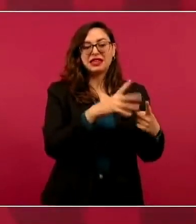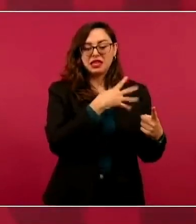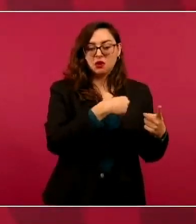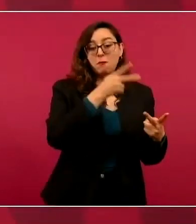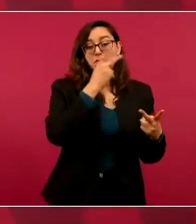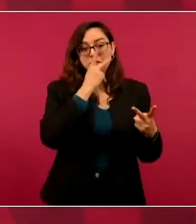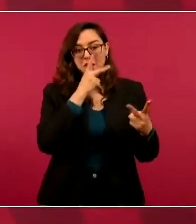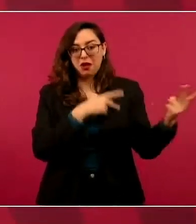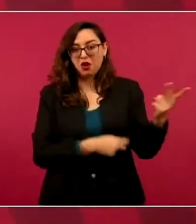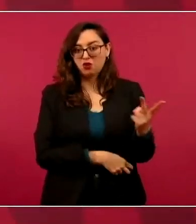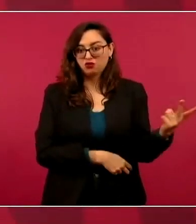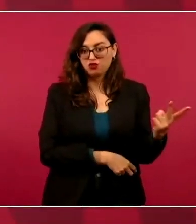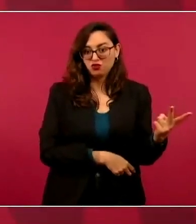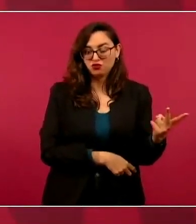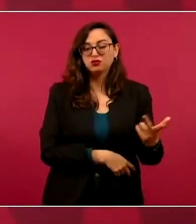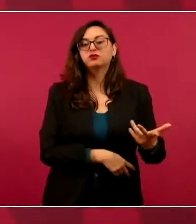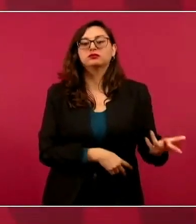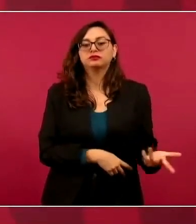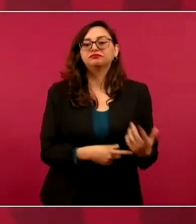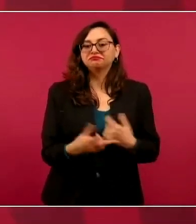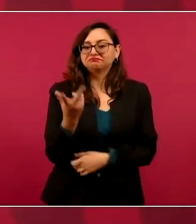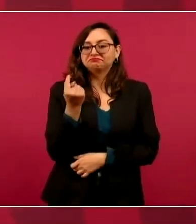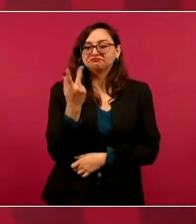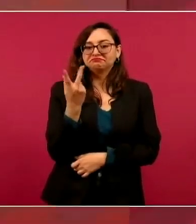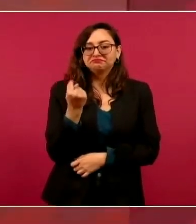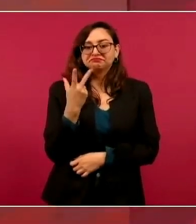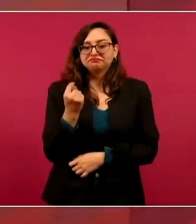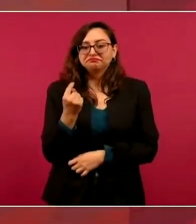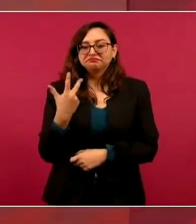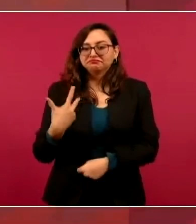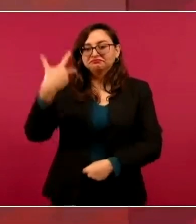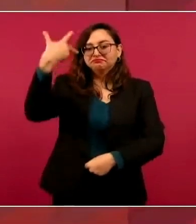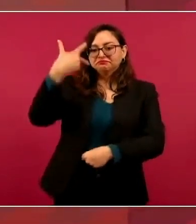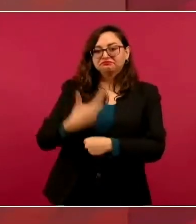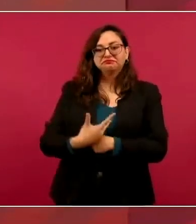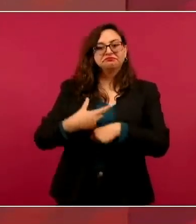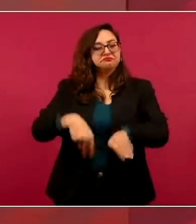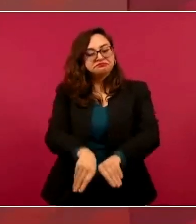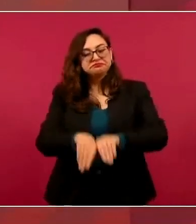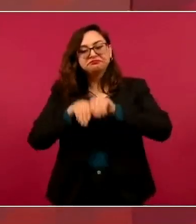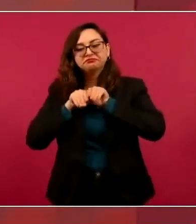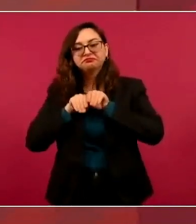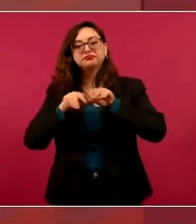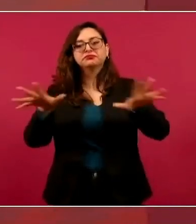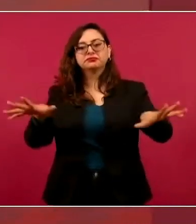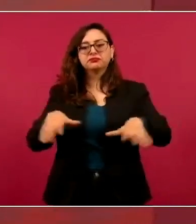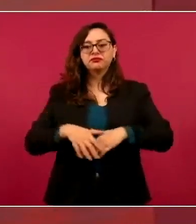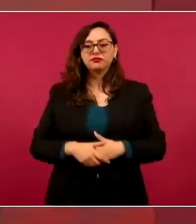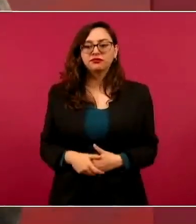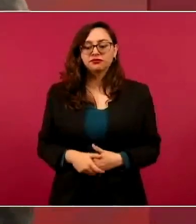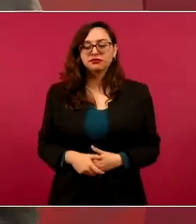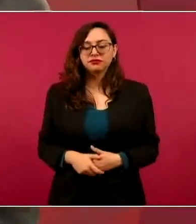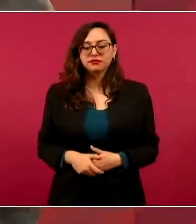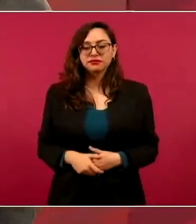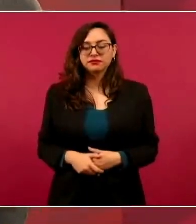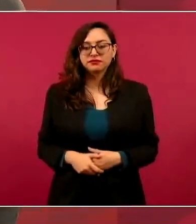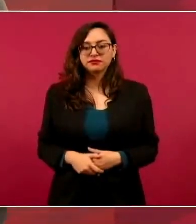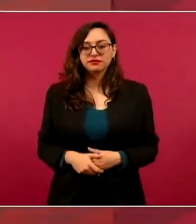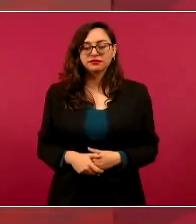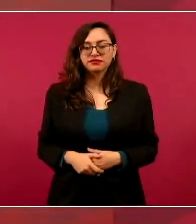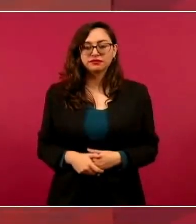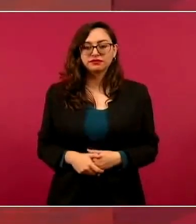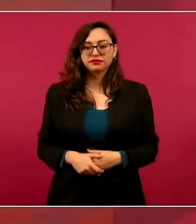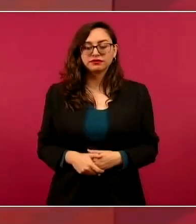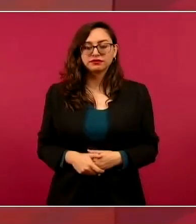salían mensajes en la televisión en donde se